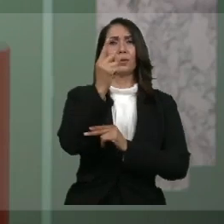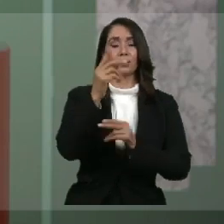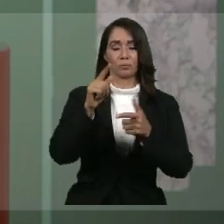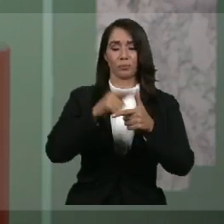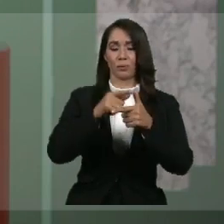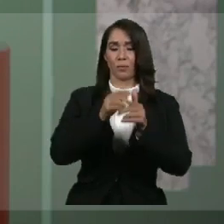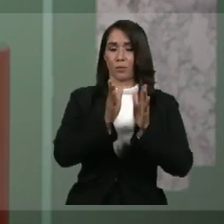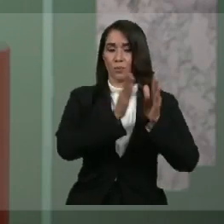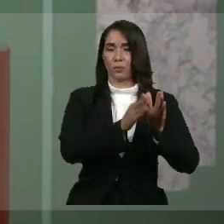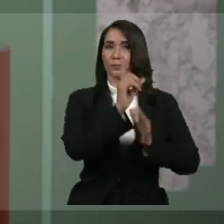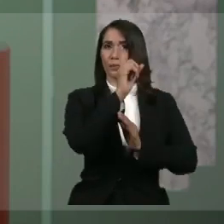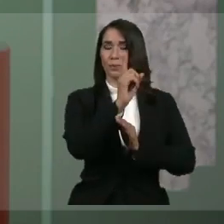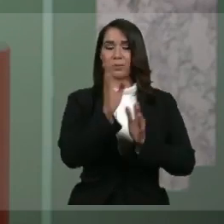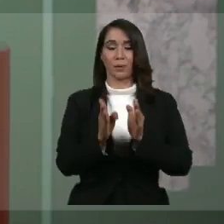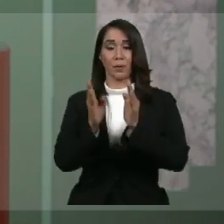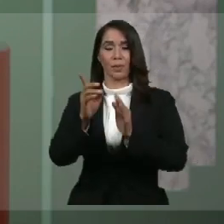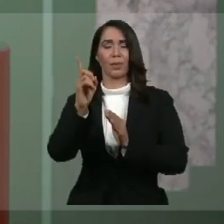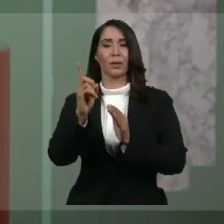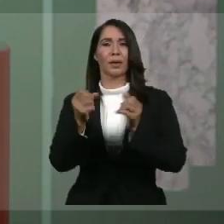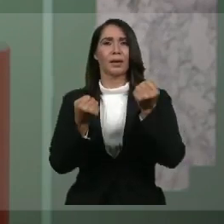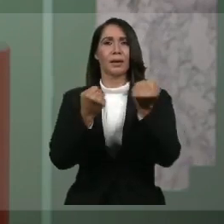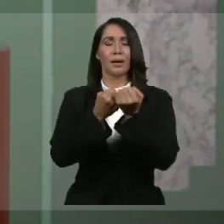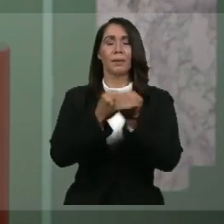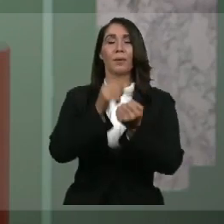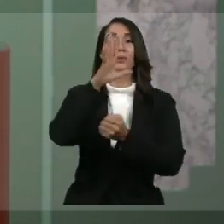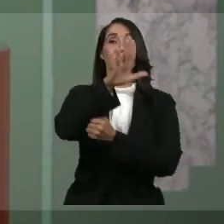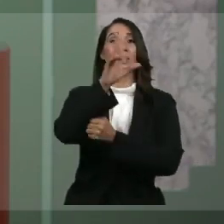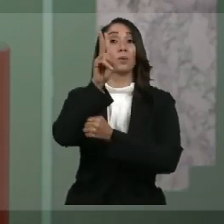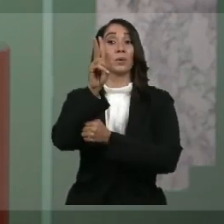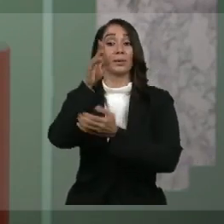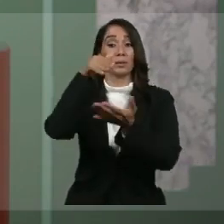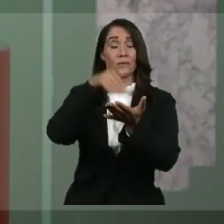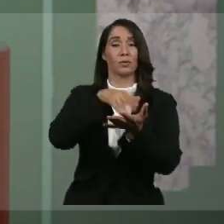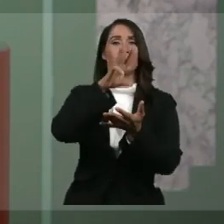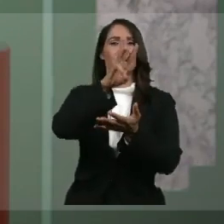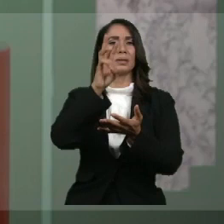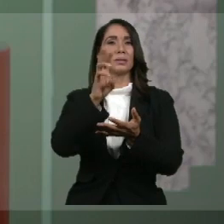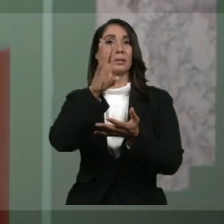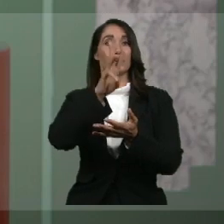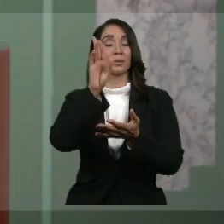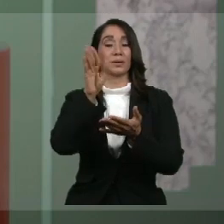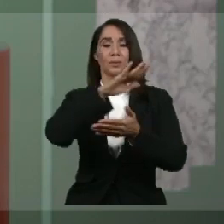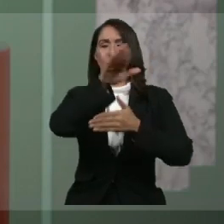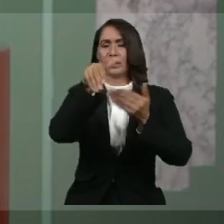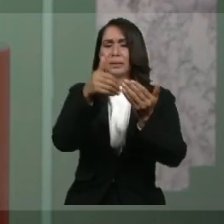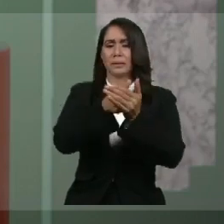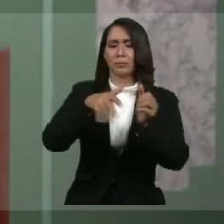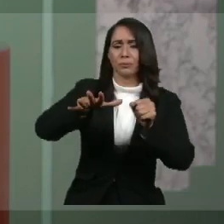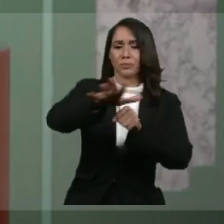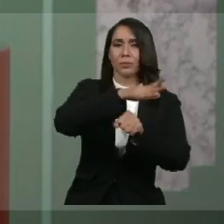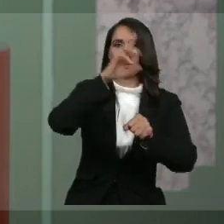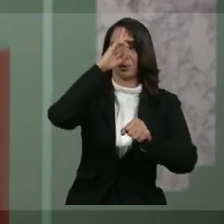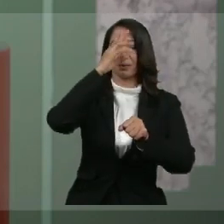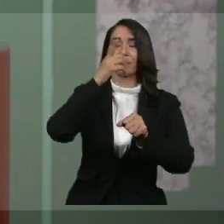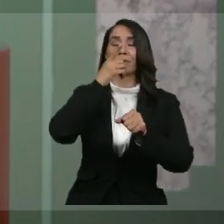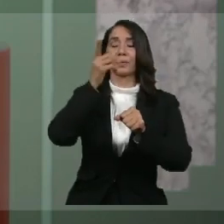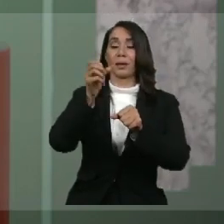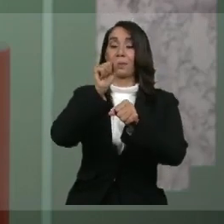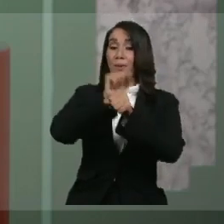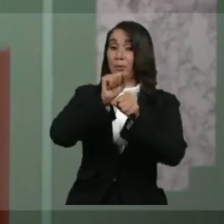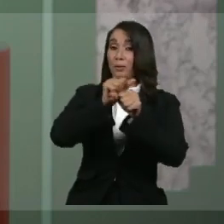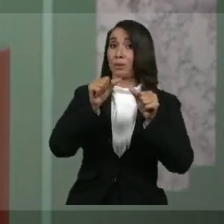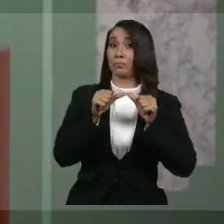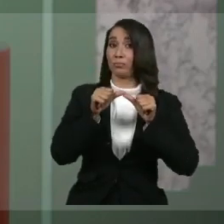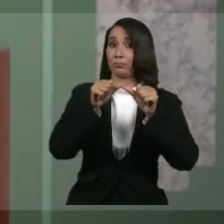2 están apoyando a 52 mil 666 empresas en todo el país para que los empleos no se